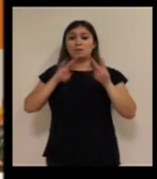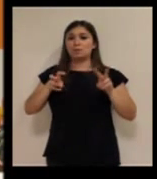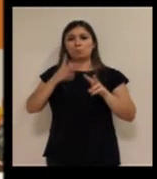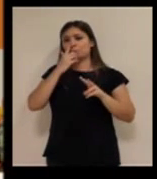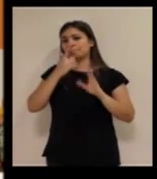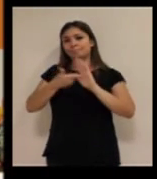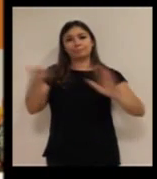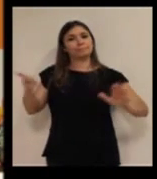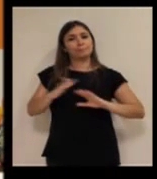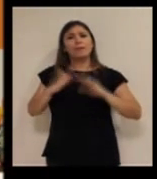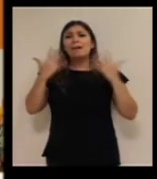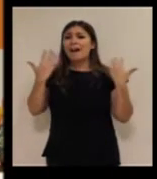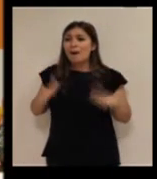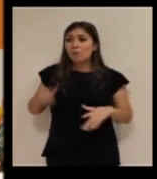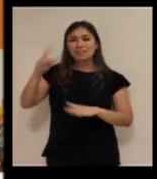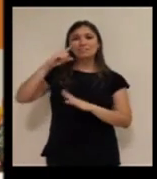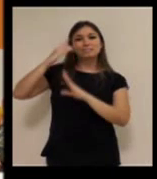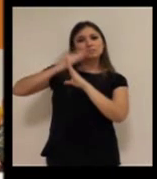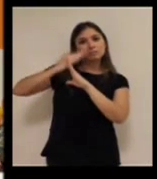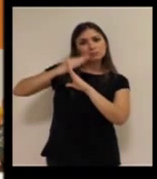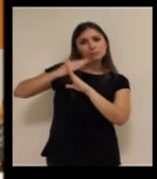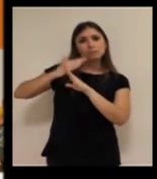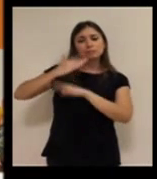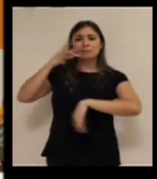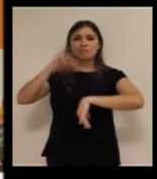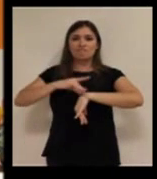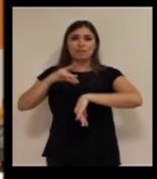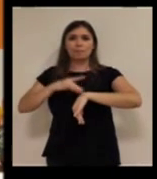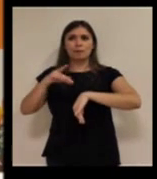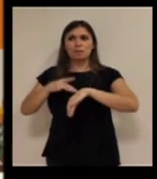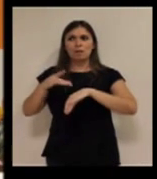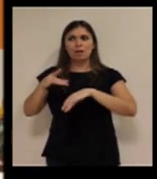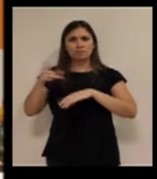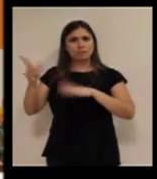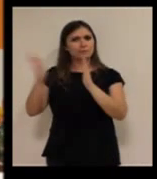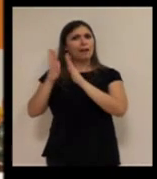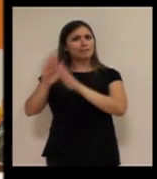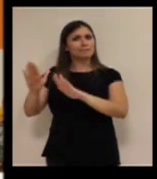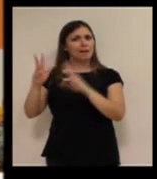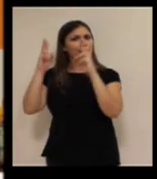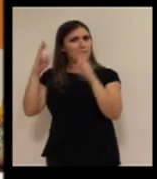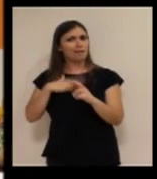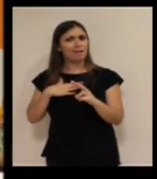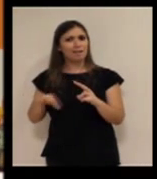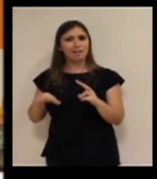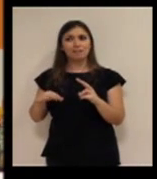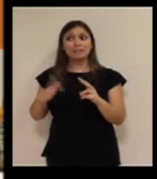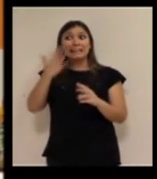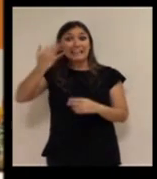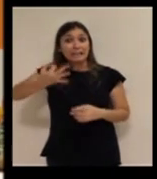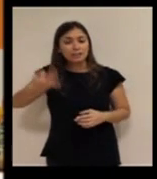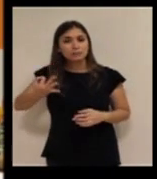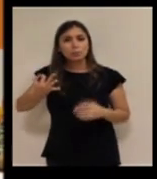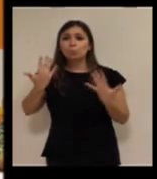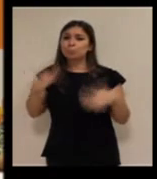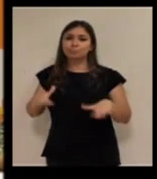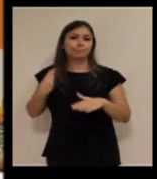a pesar de estar en un estadio de enfermedad que les permitía estar en su casa y que les ponía en una situación de bastante riesgo.